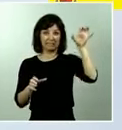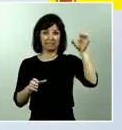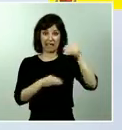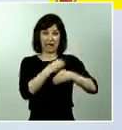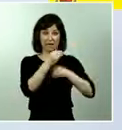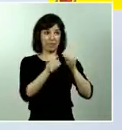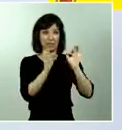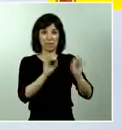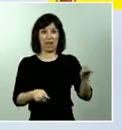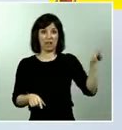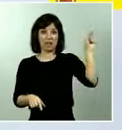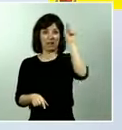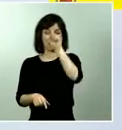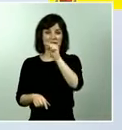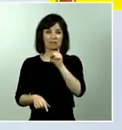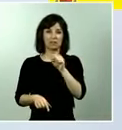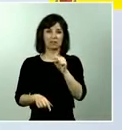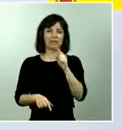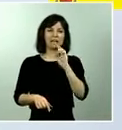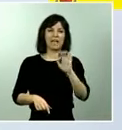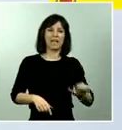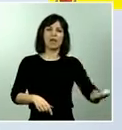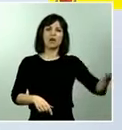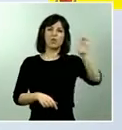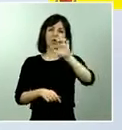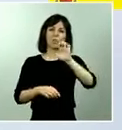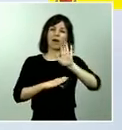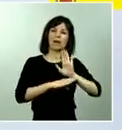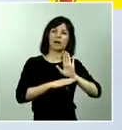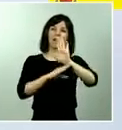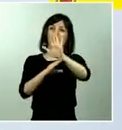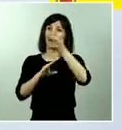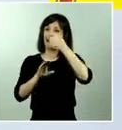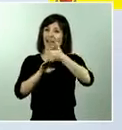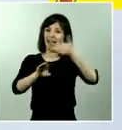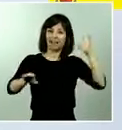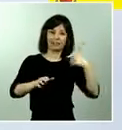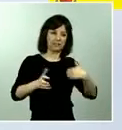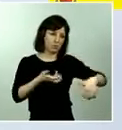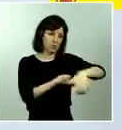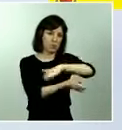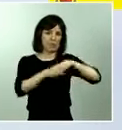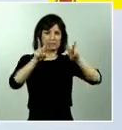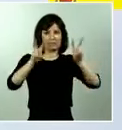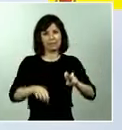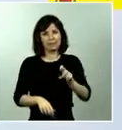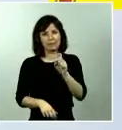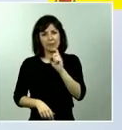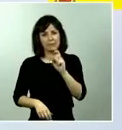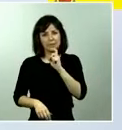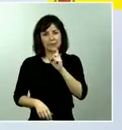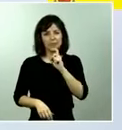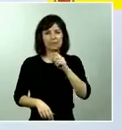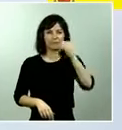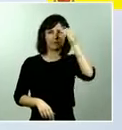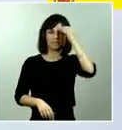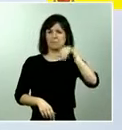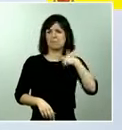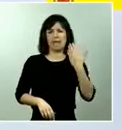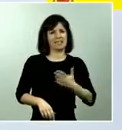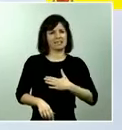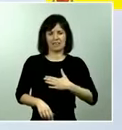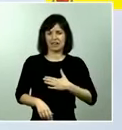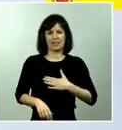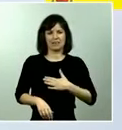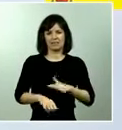llegar a Europa con una polémica en torno a estas cuestiones yo creo que mañana mismo se debería plantear efectivamente